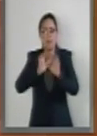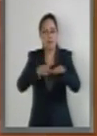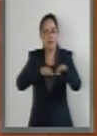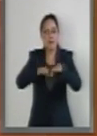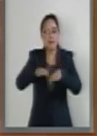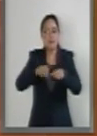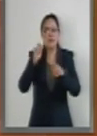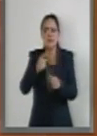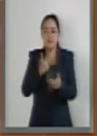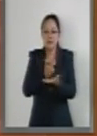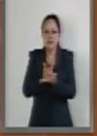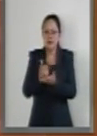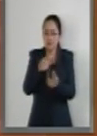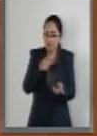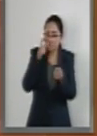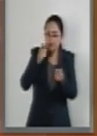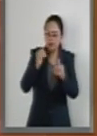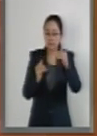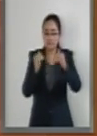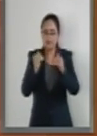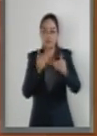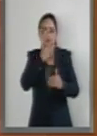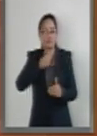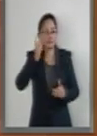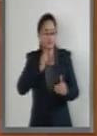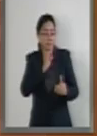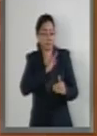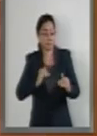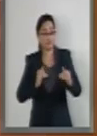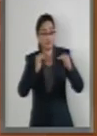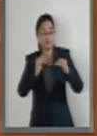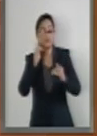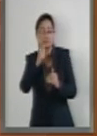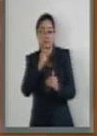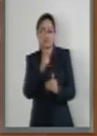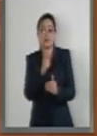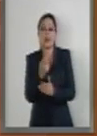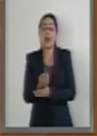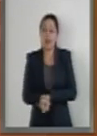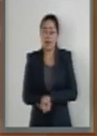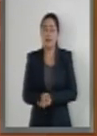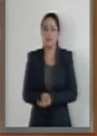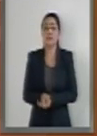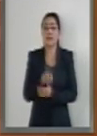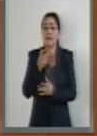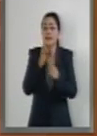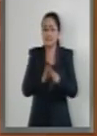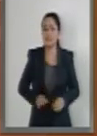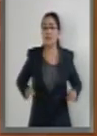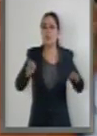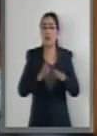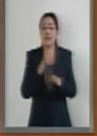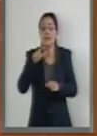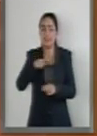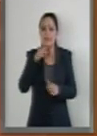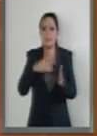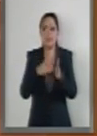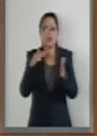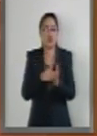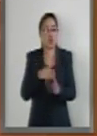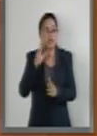brecha salarial entre mujeres y hombres. Se calcula que esto tiene un valor global de diecisiete millones de dólares